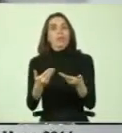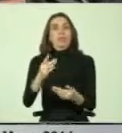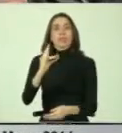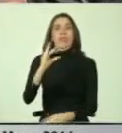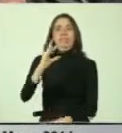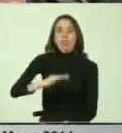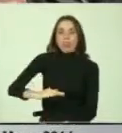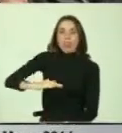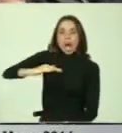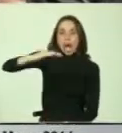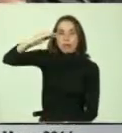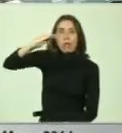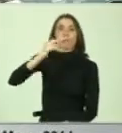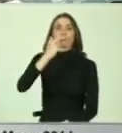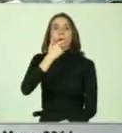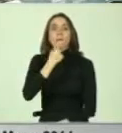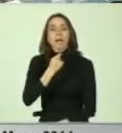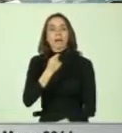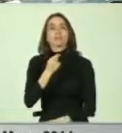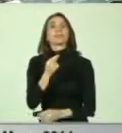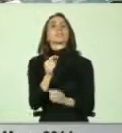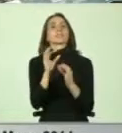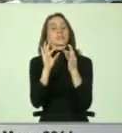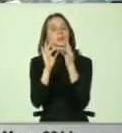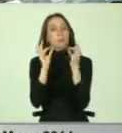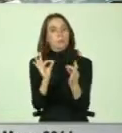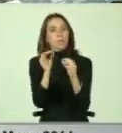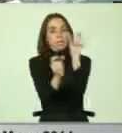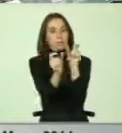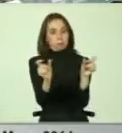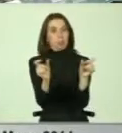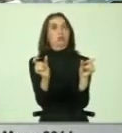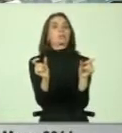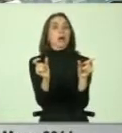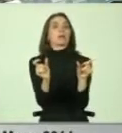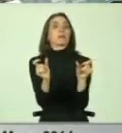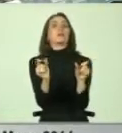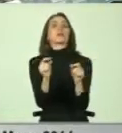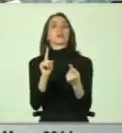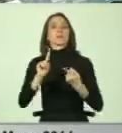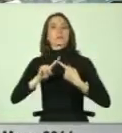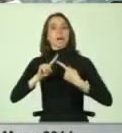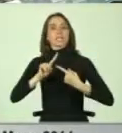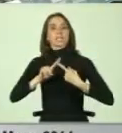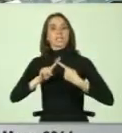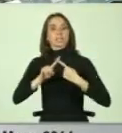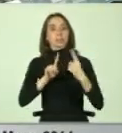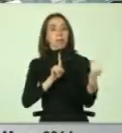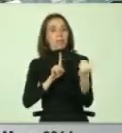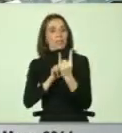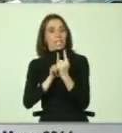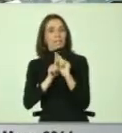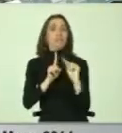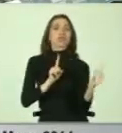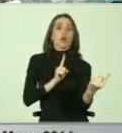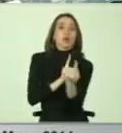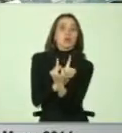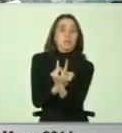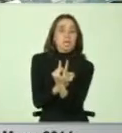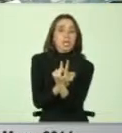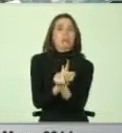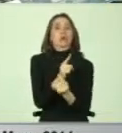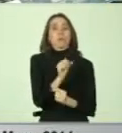para facilitar el desempeño de las funciones efectivas de esas personas como participantes directos e indirectos, incluida la